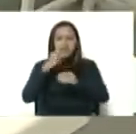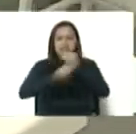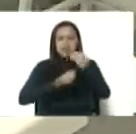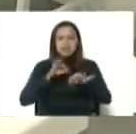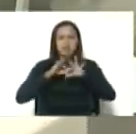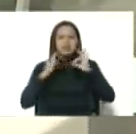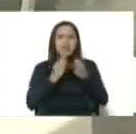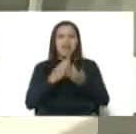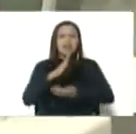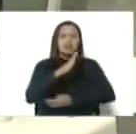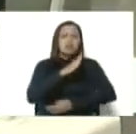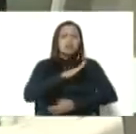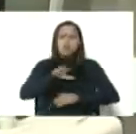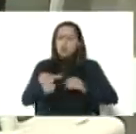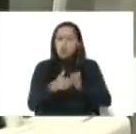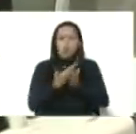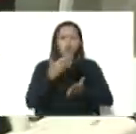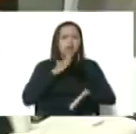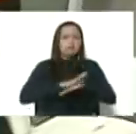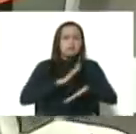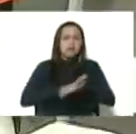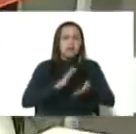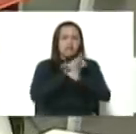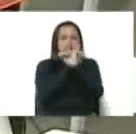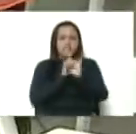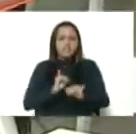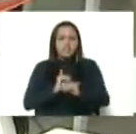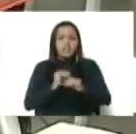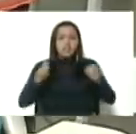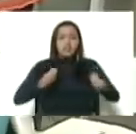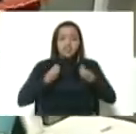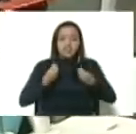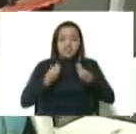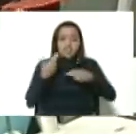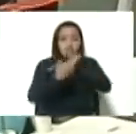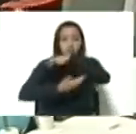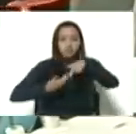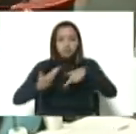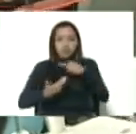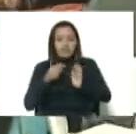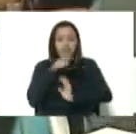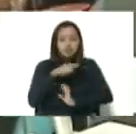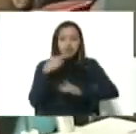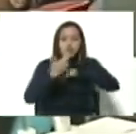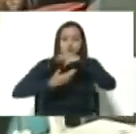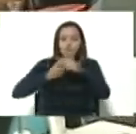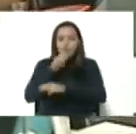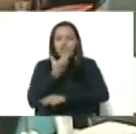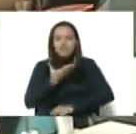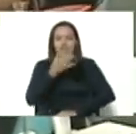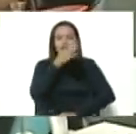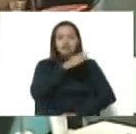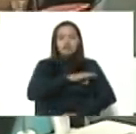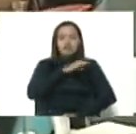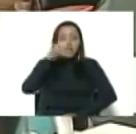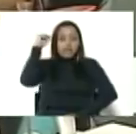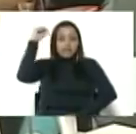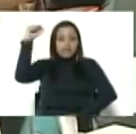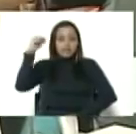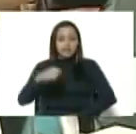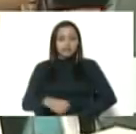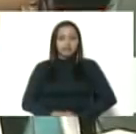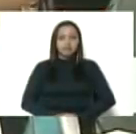tuviese toda la tranquilidad y la felicidad de vivir en revolución. Esta revolución bonita, socialista. Estamos